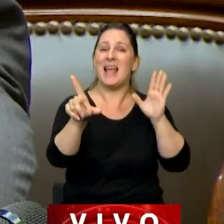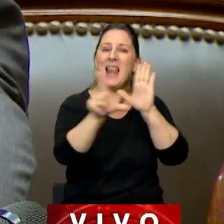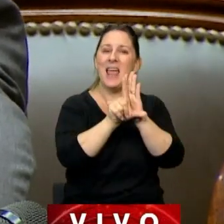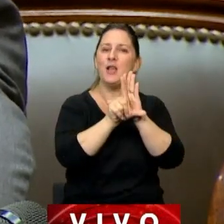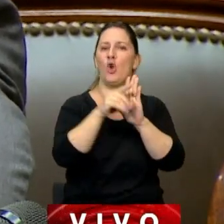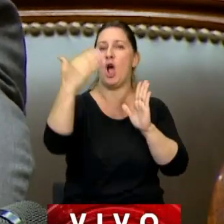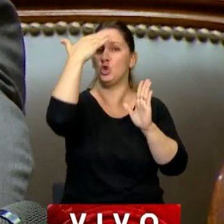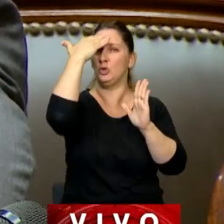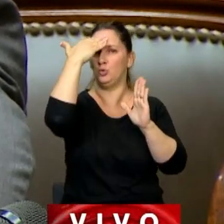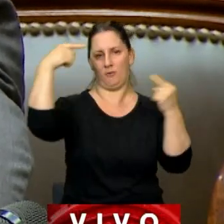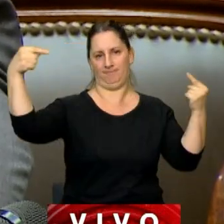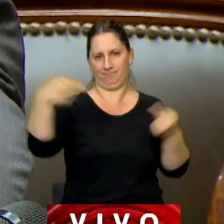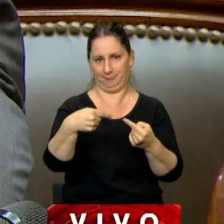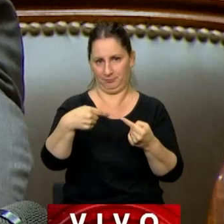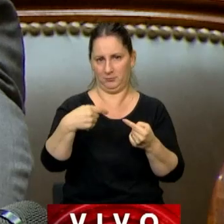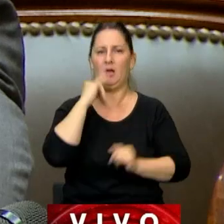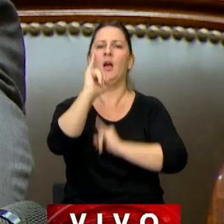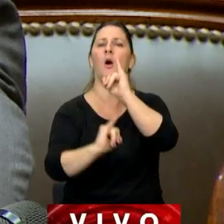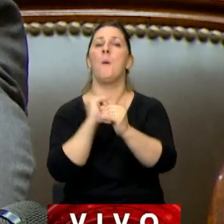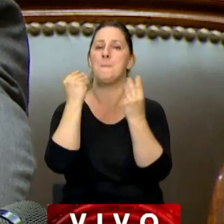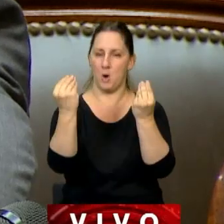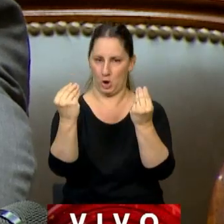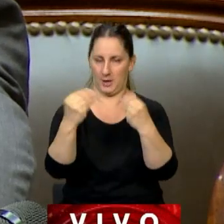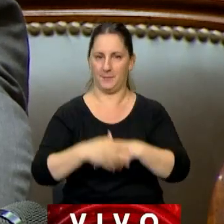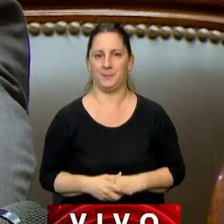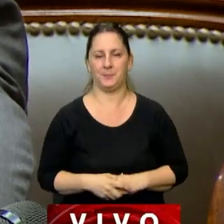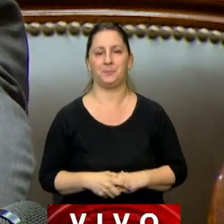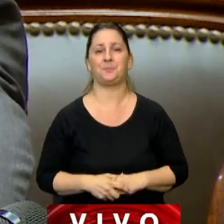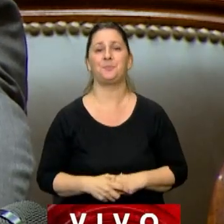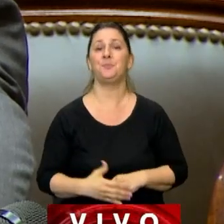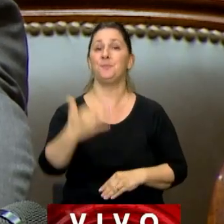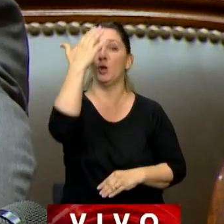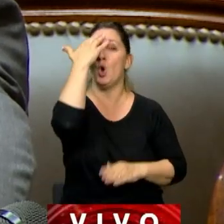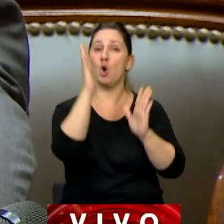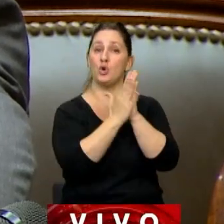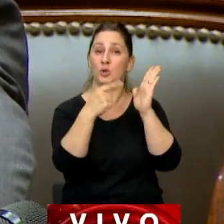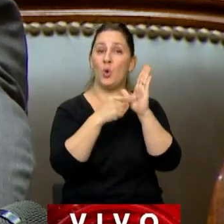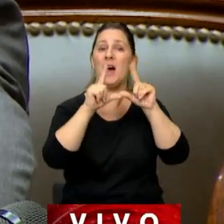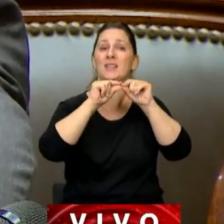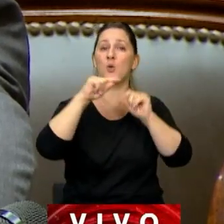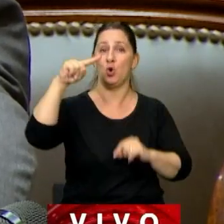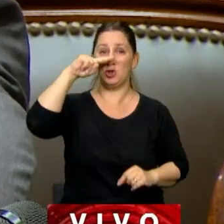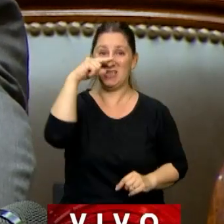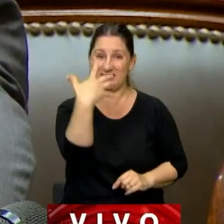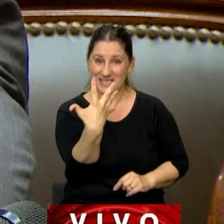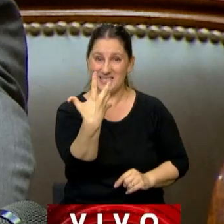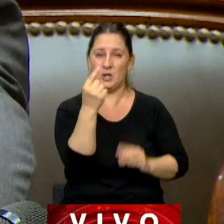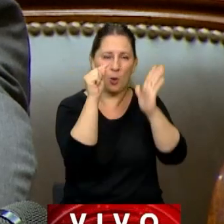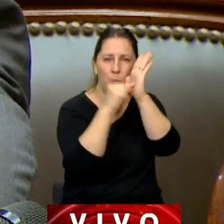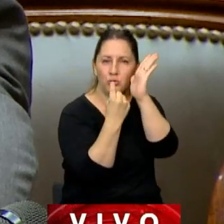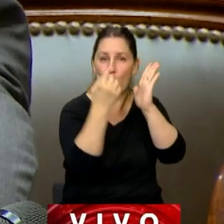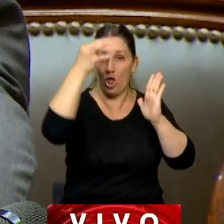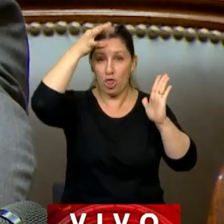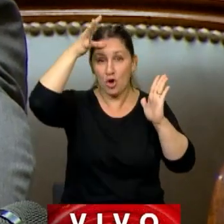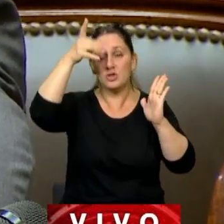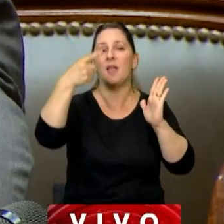inconstitucional. Y me voy a explicar. La Constitución, en su artículo 75, inciso 12,